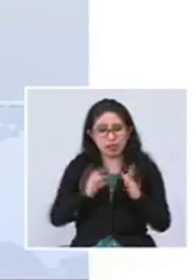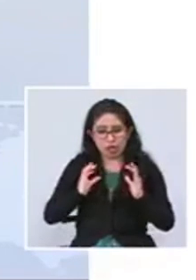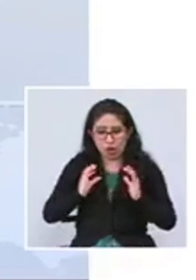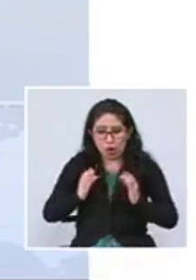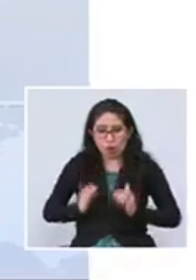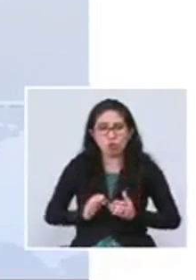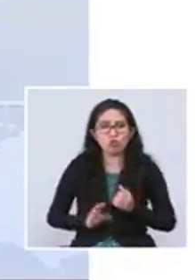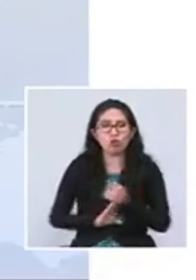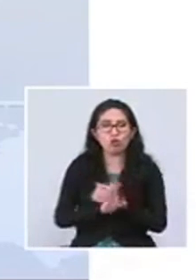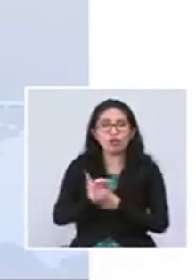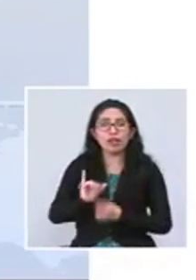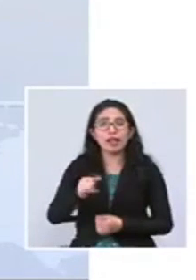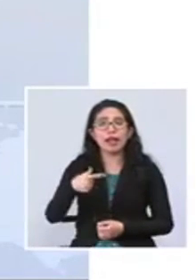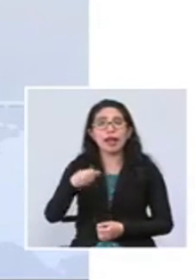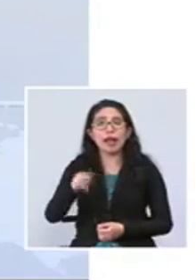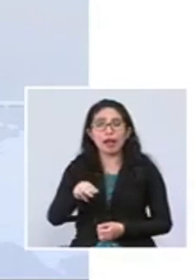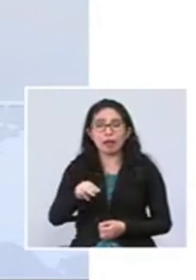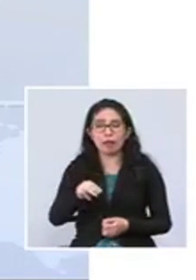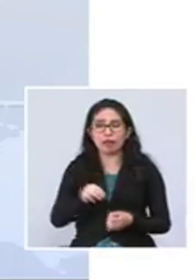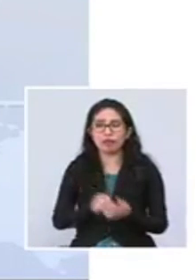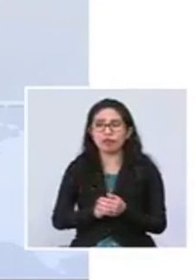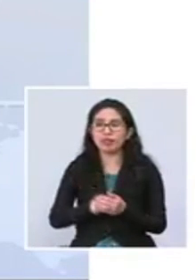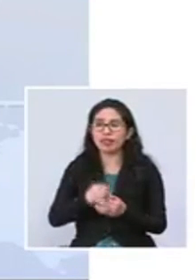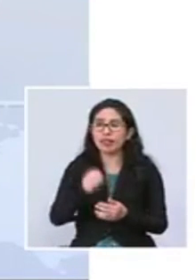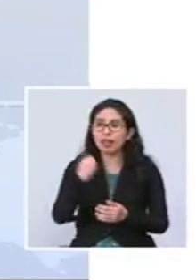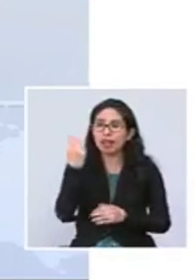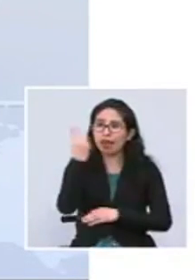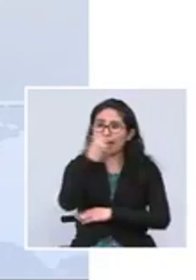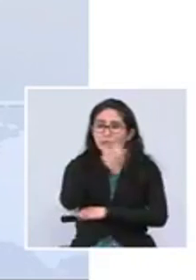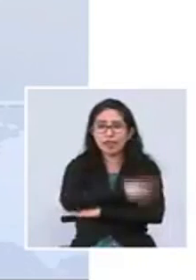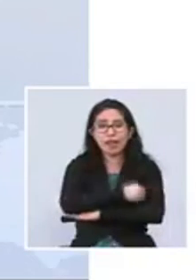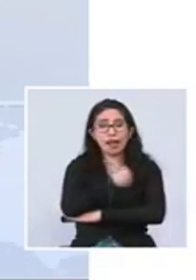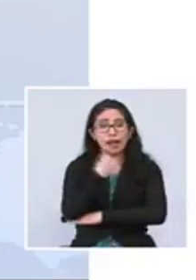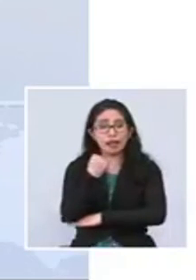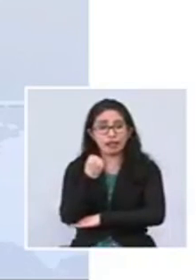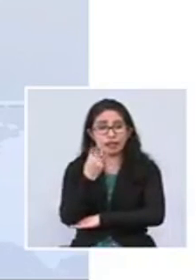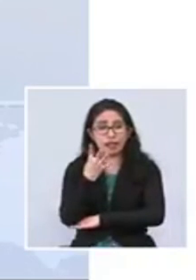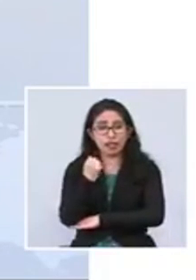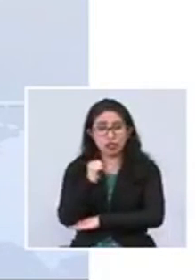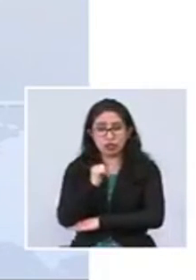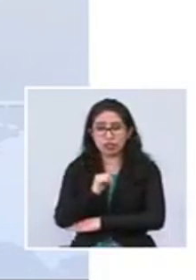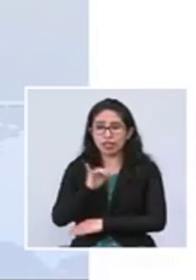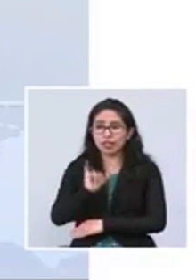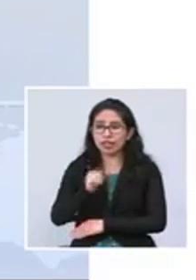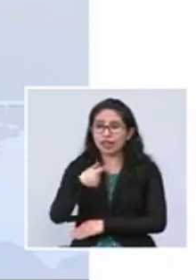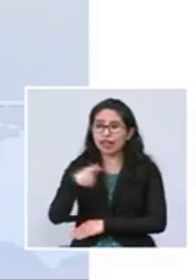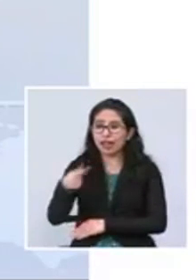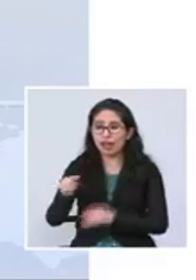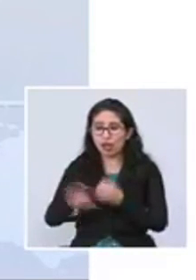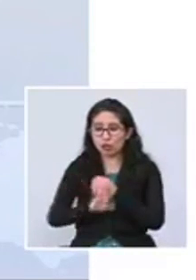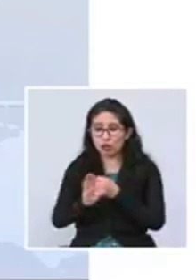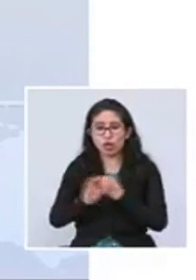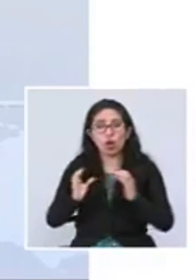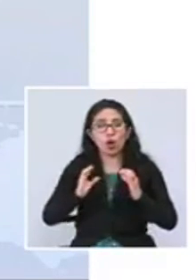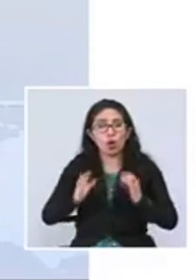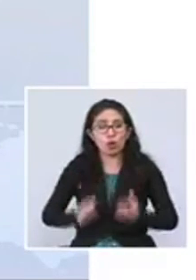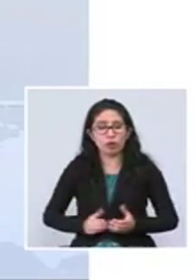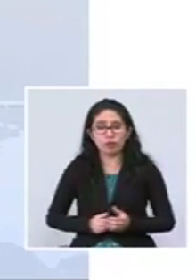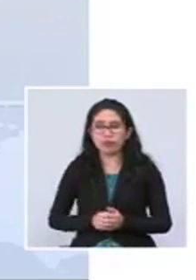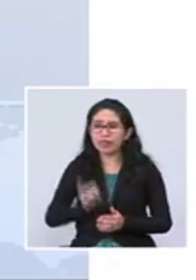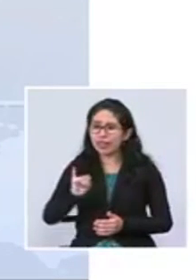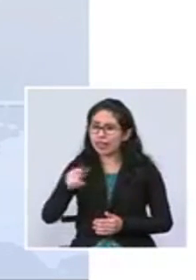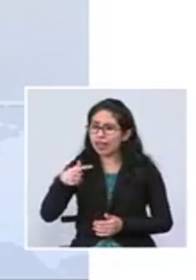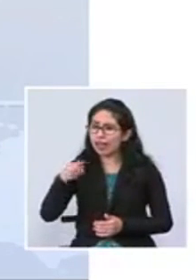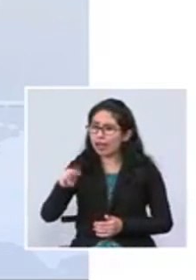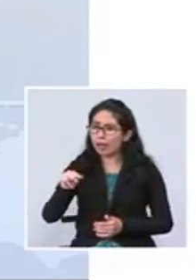vemos IgM y del día catorce los anticuerpos IgG. Los anticuerpos IgM nos dicen que hay una